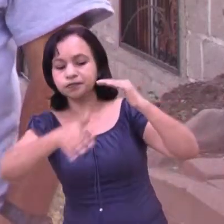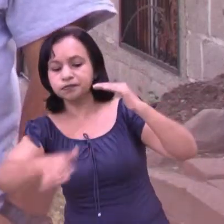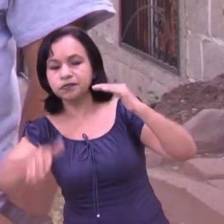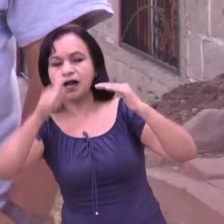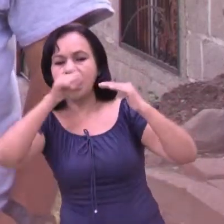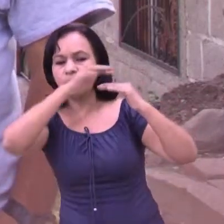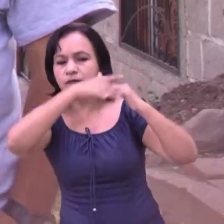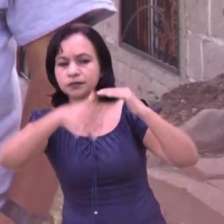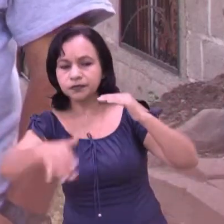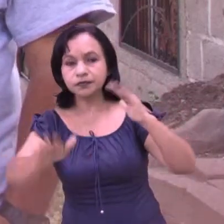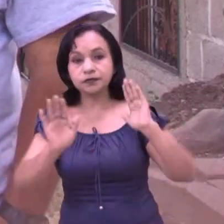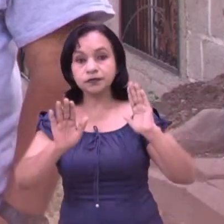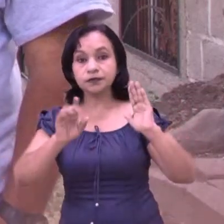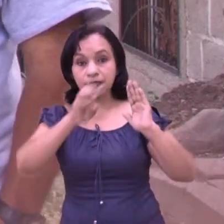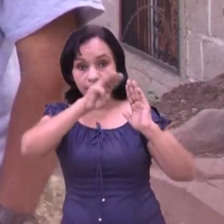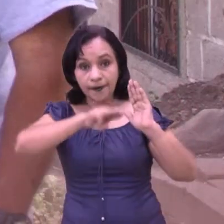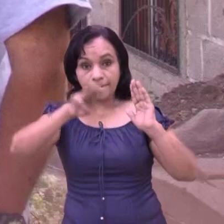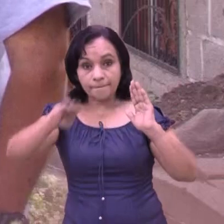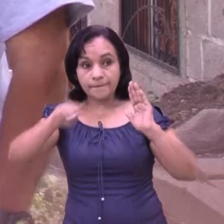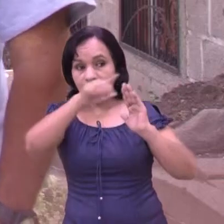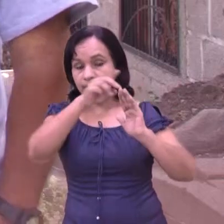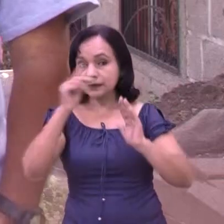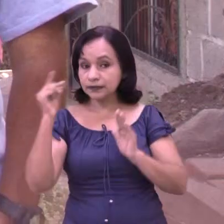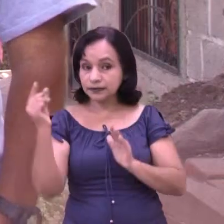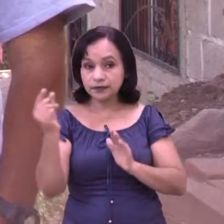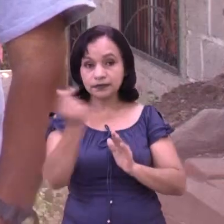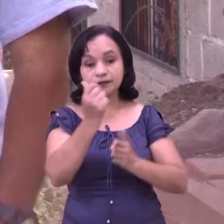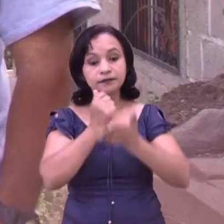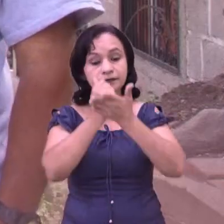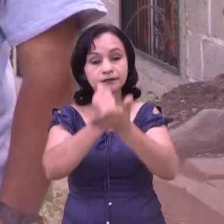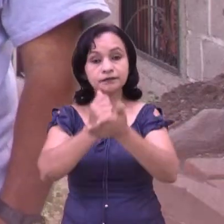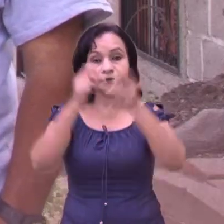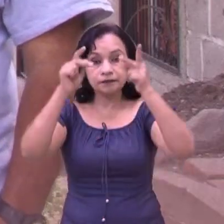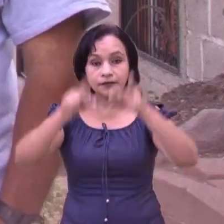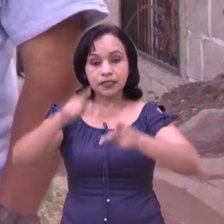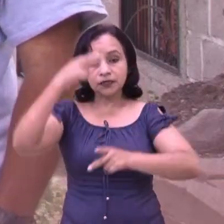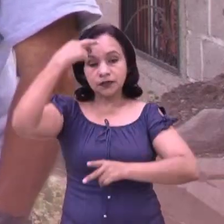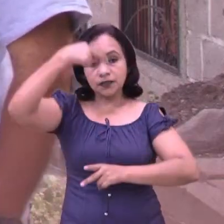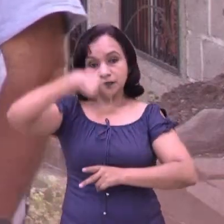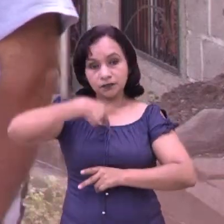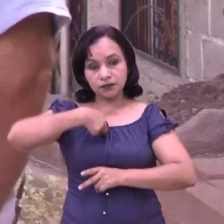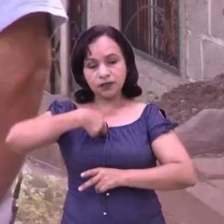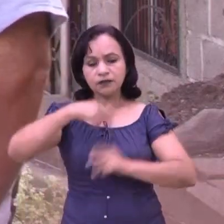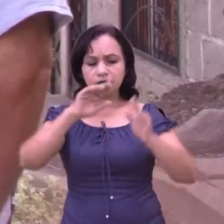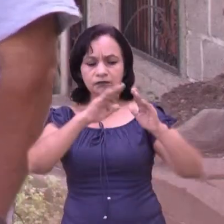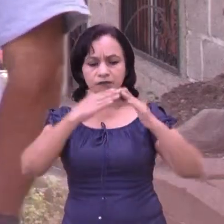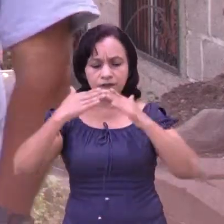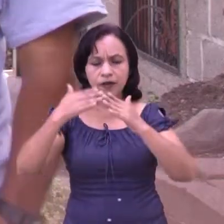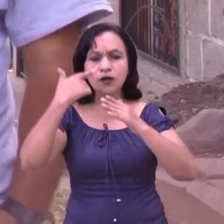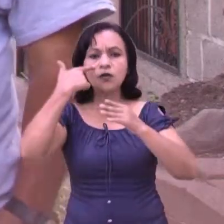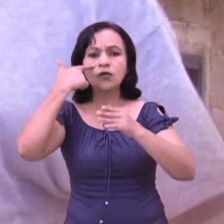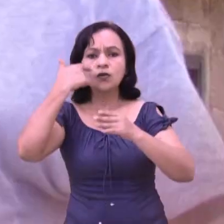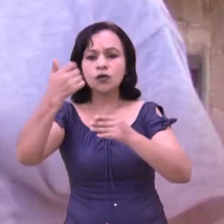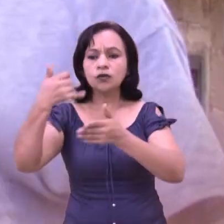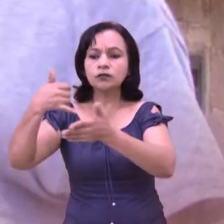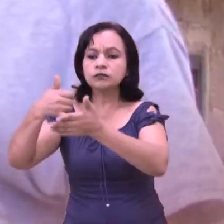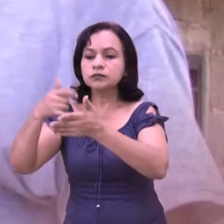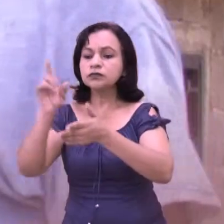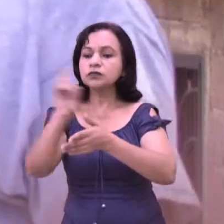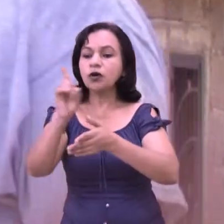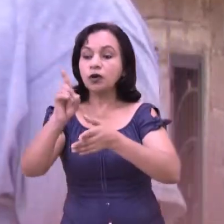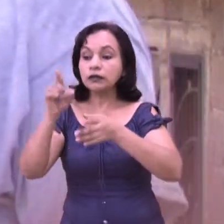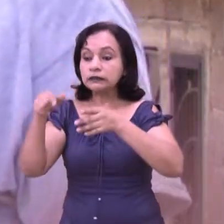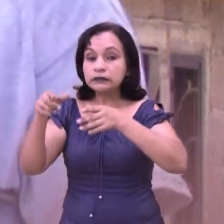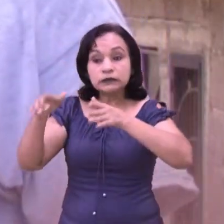no activamos inmediatamente. Ya cada responsable del sector conoce su punto de evacuación, donde